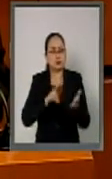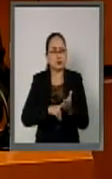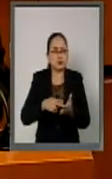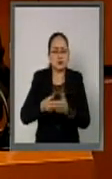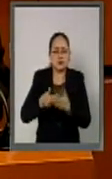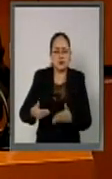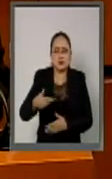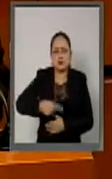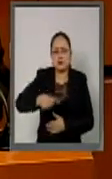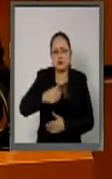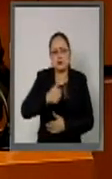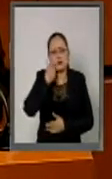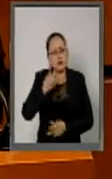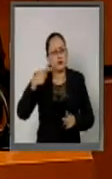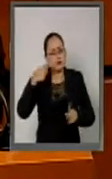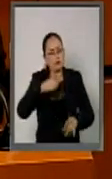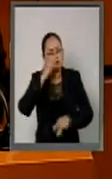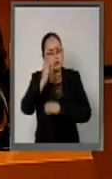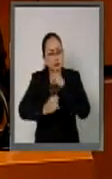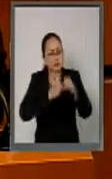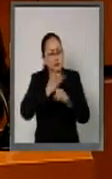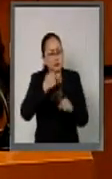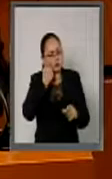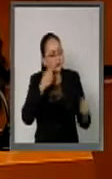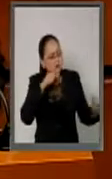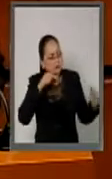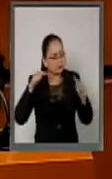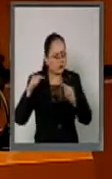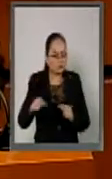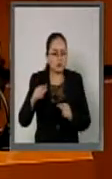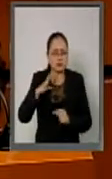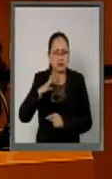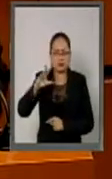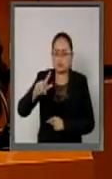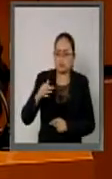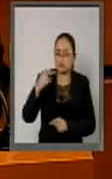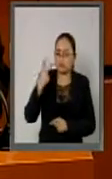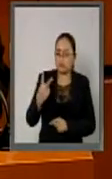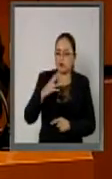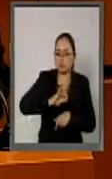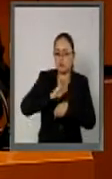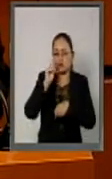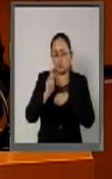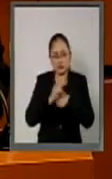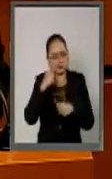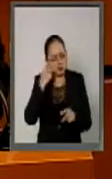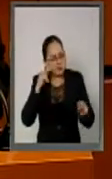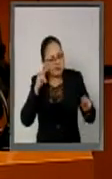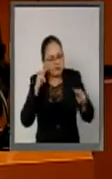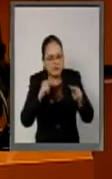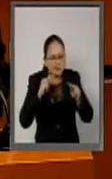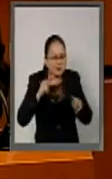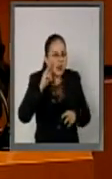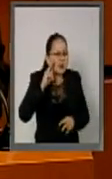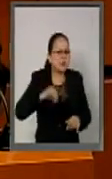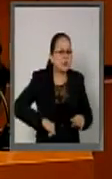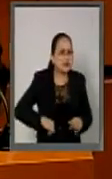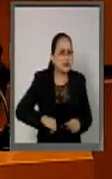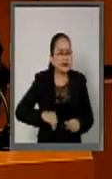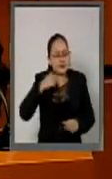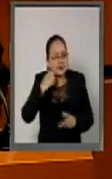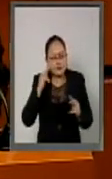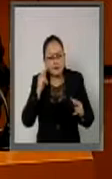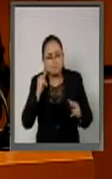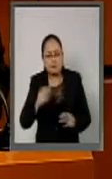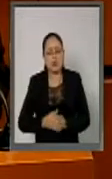llama el interés internacional de cincuenta y dos países observadores. En tan solo